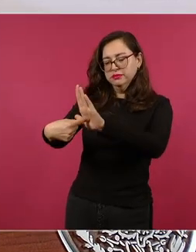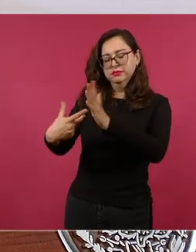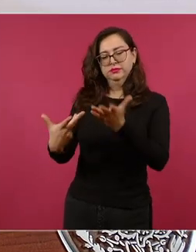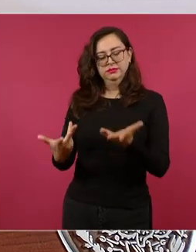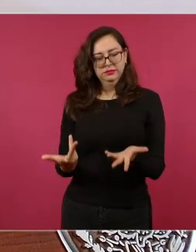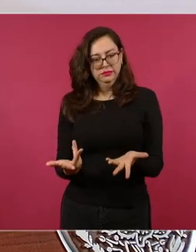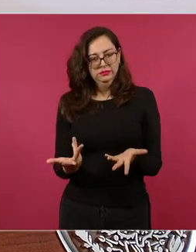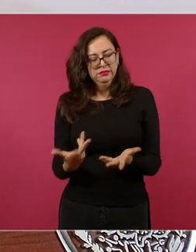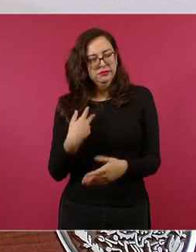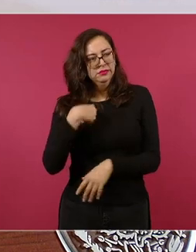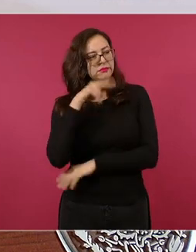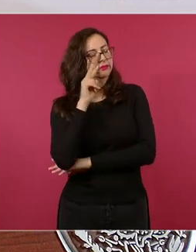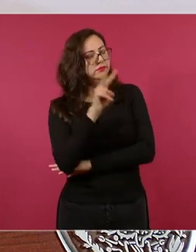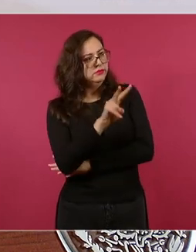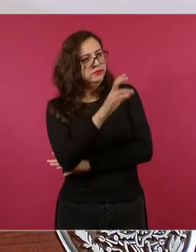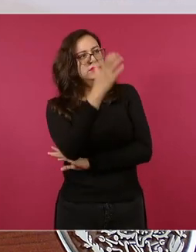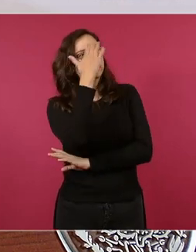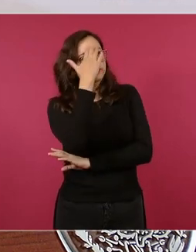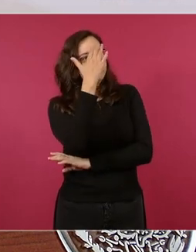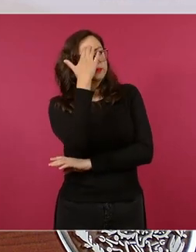después de la campaña